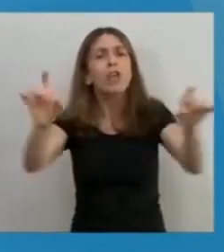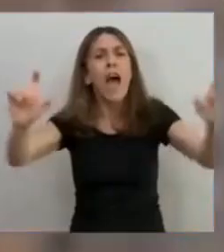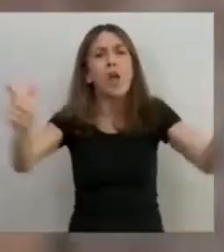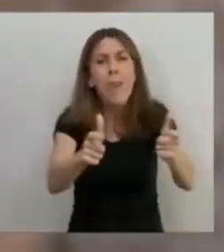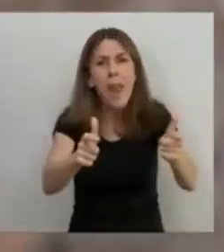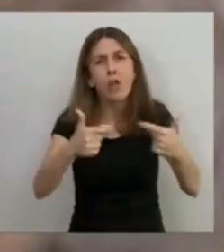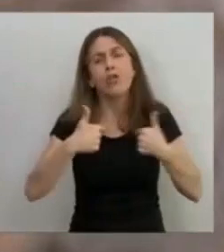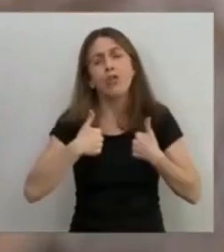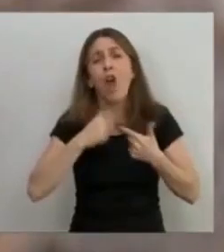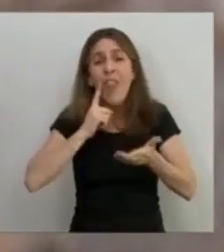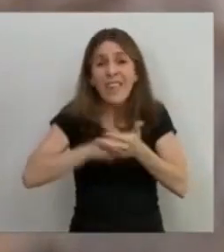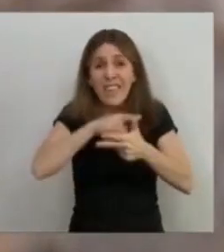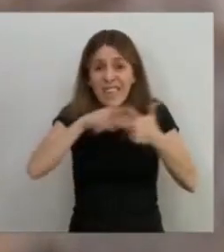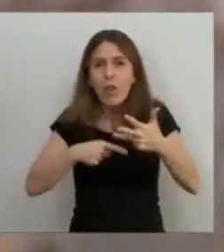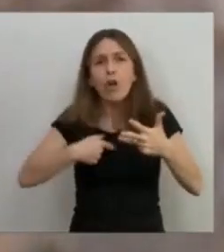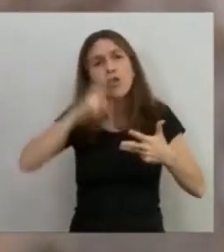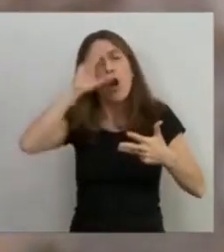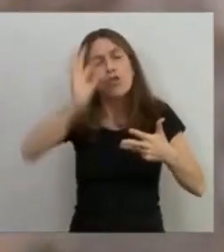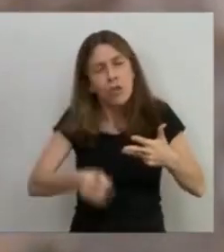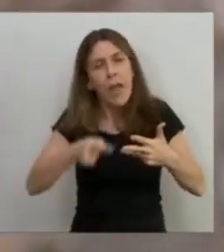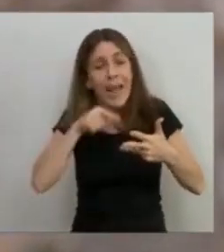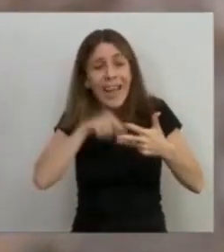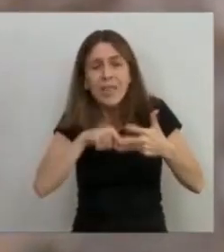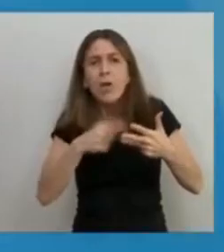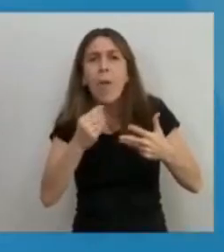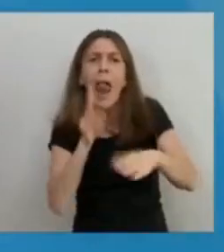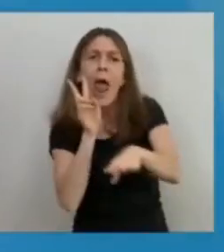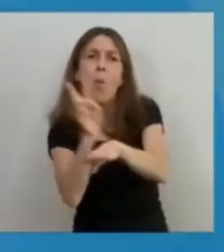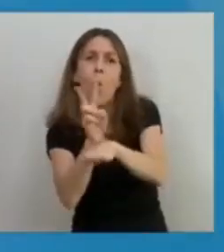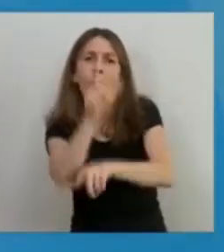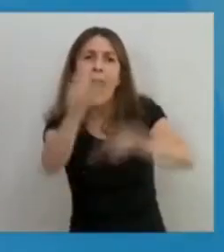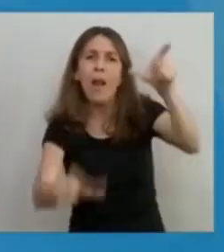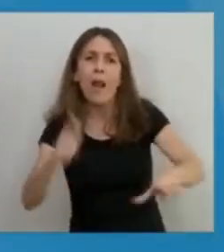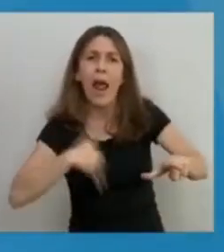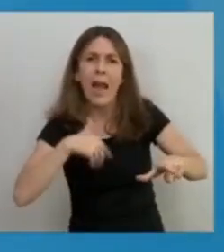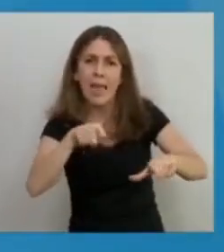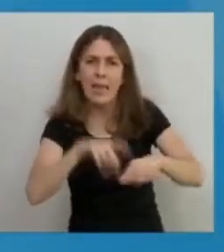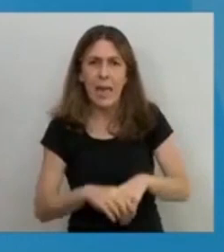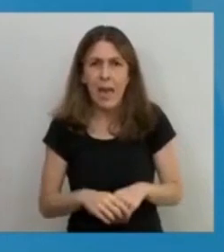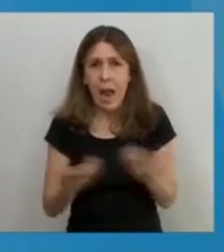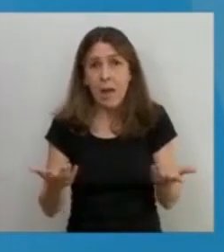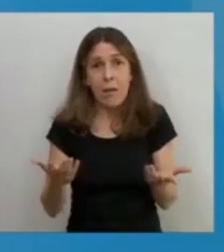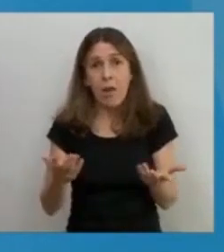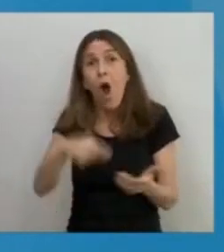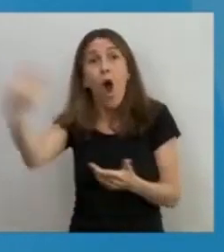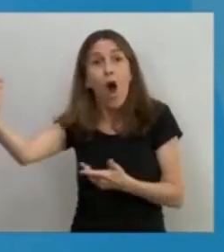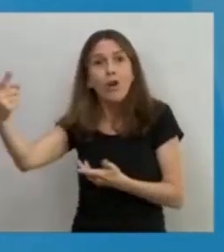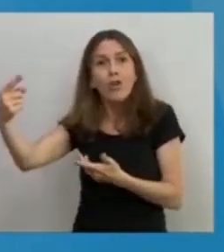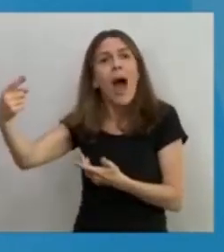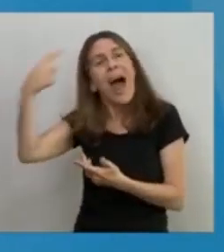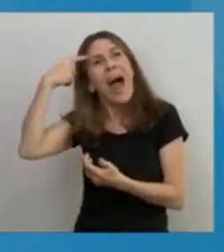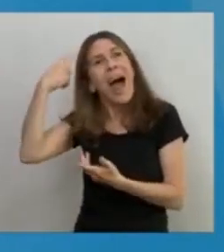que preservan la vida de argentinos y argentinas. y nadie me va a cambiar